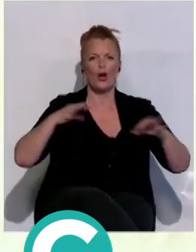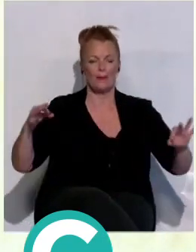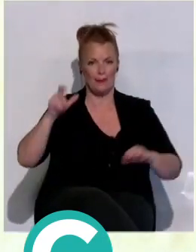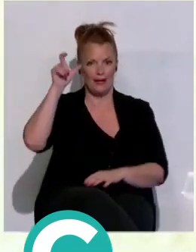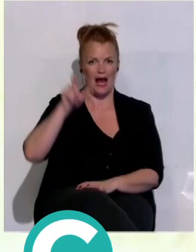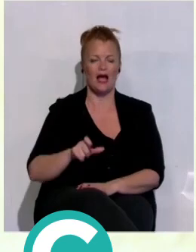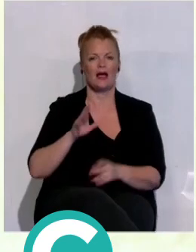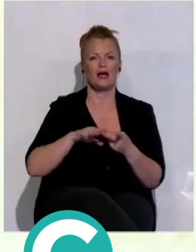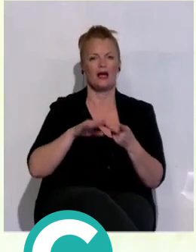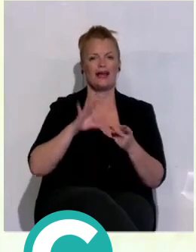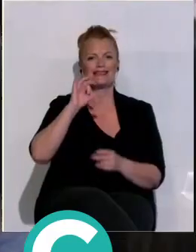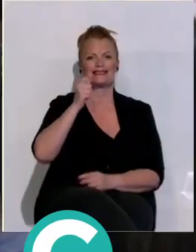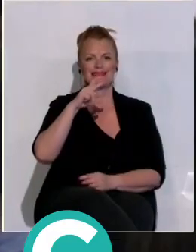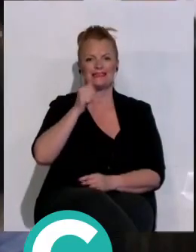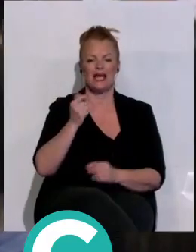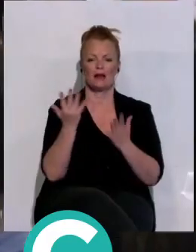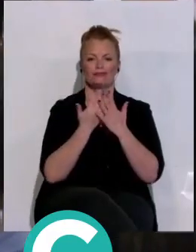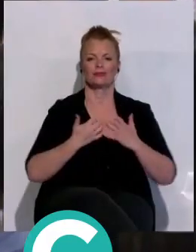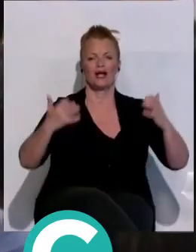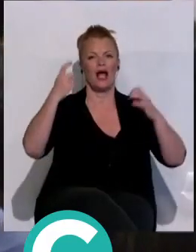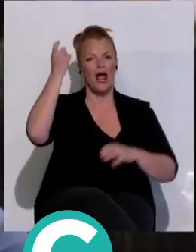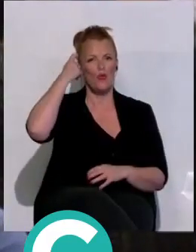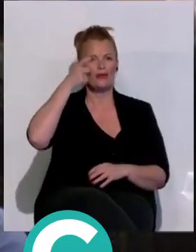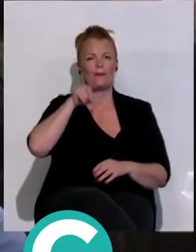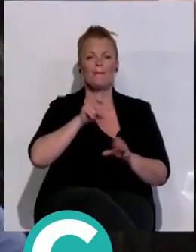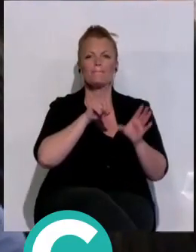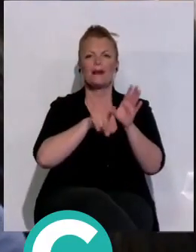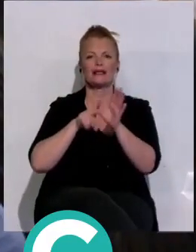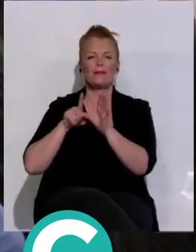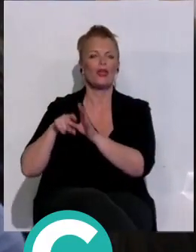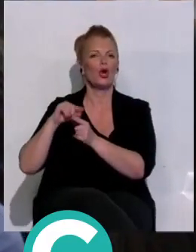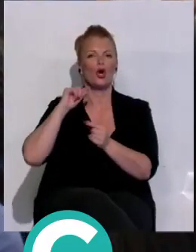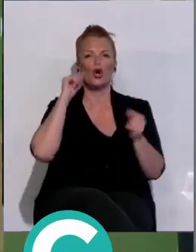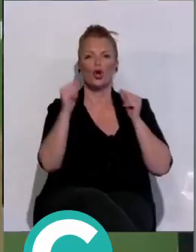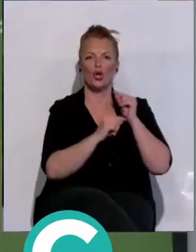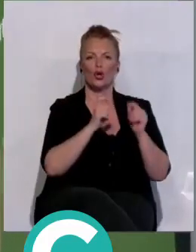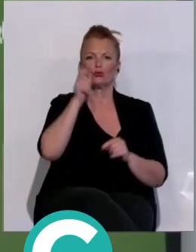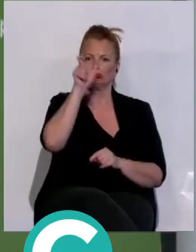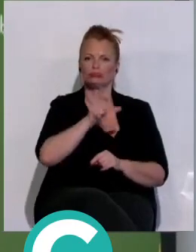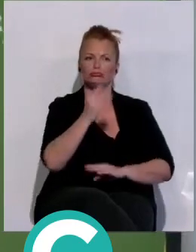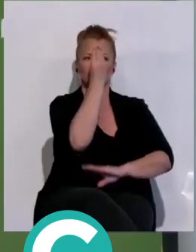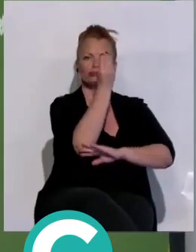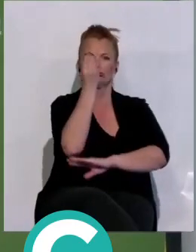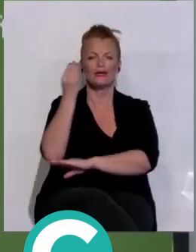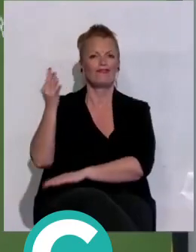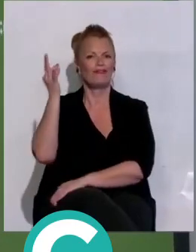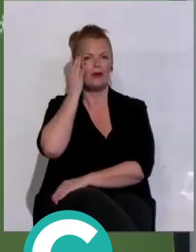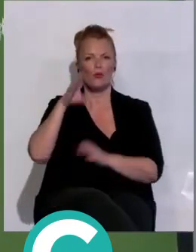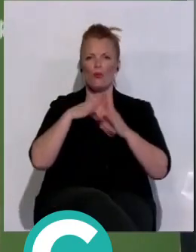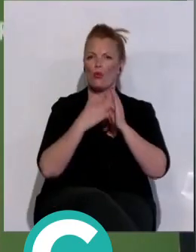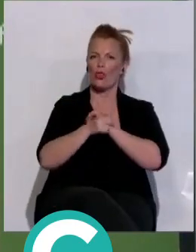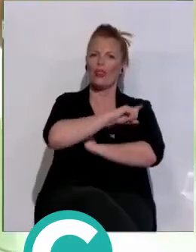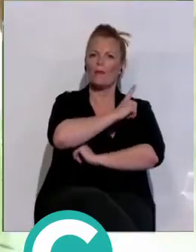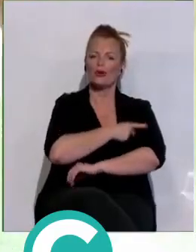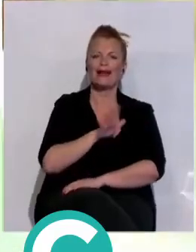contado con la presencia de alumnado del centro y la participación en el coloquio de referentes femeninas en el mundo del deporte a nivel nacional